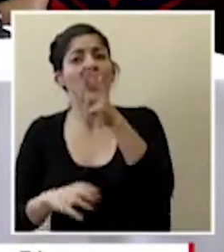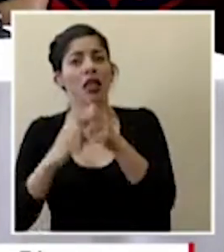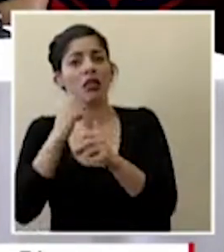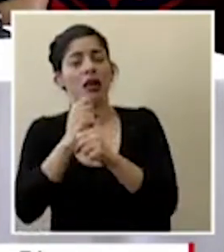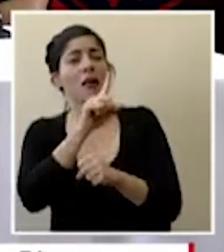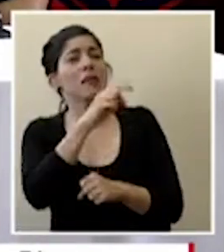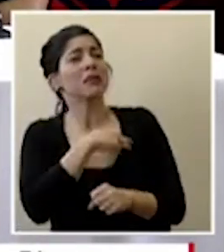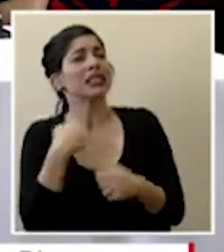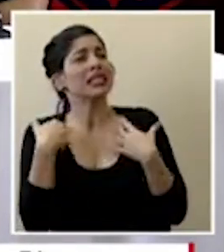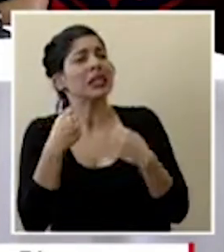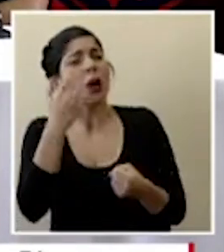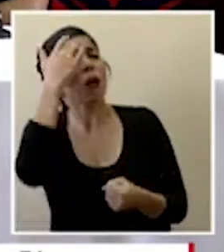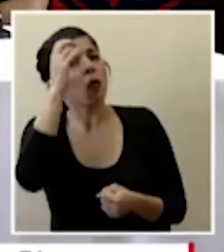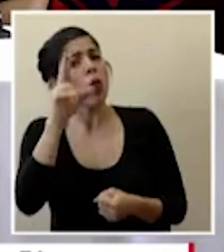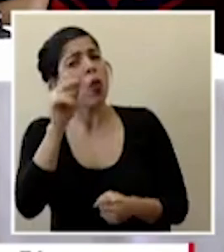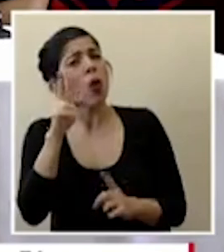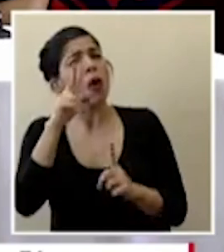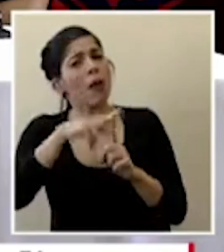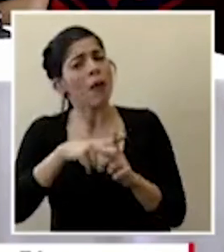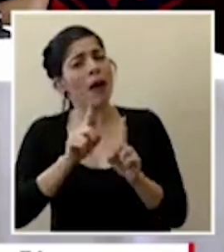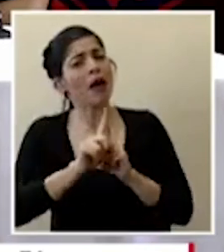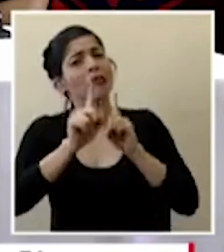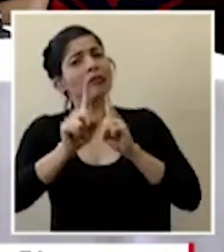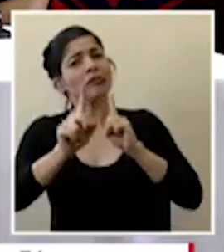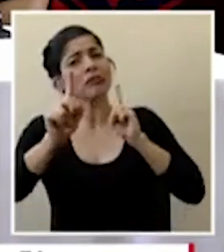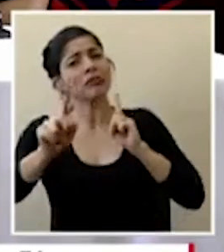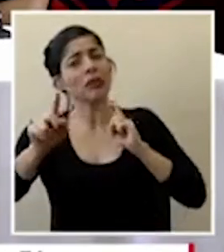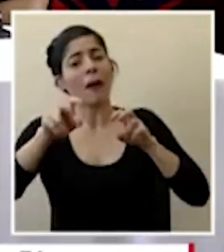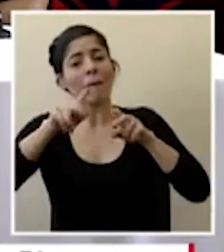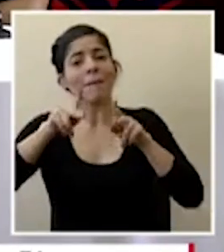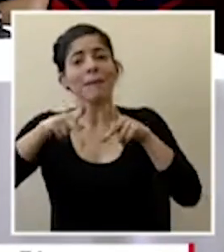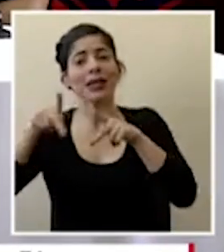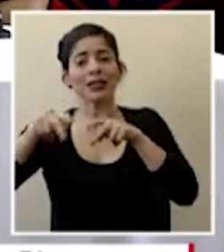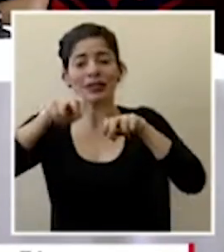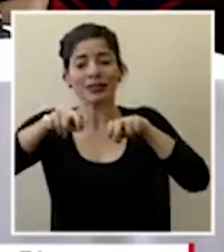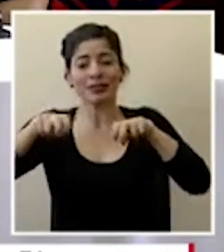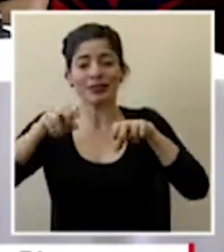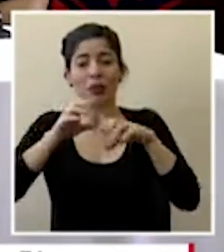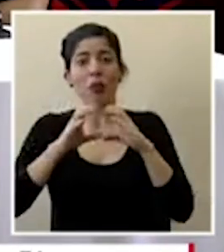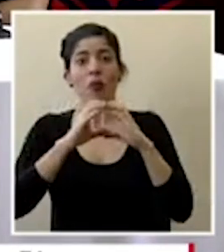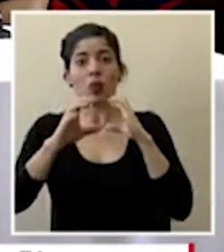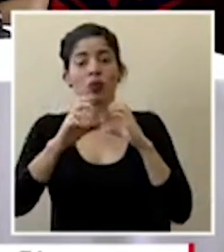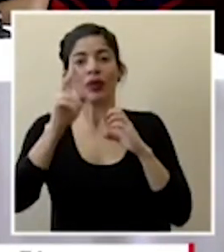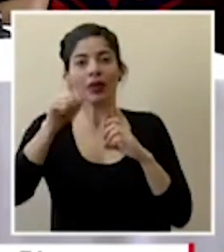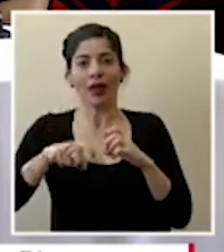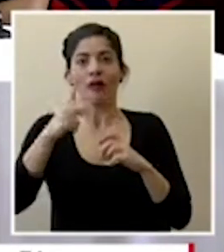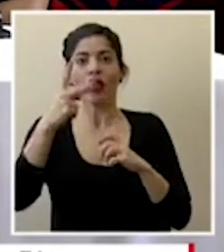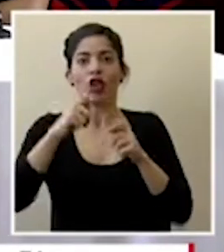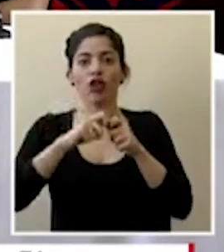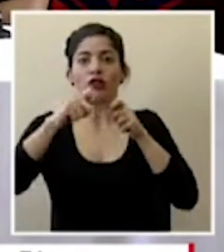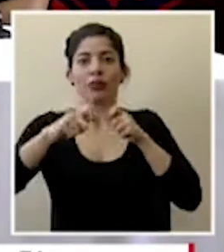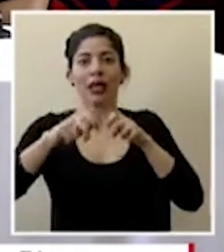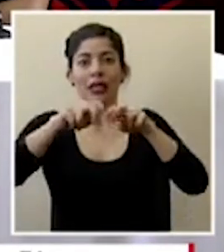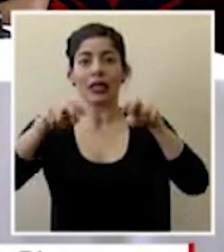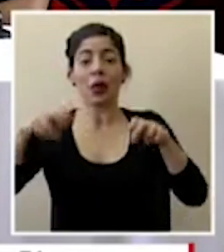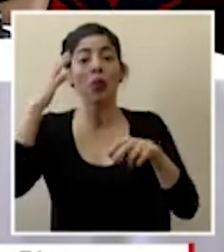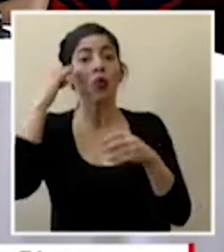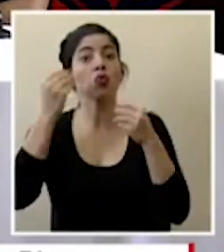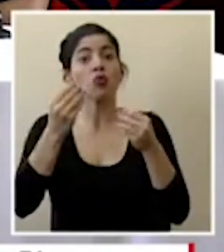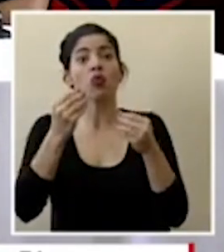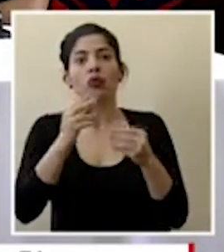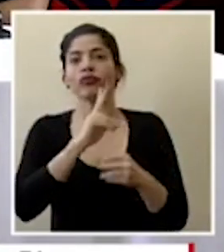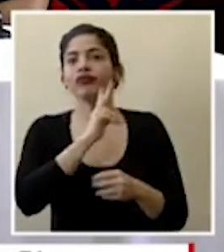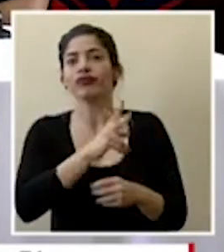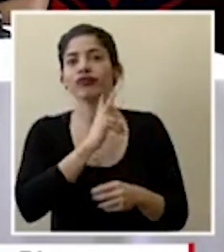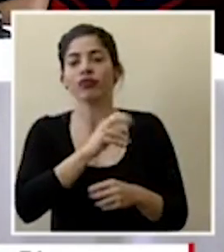ministerio de salud porque no se aplica medidas de distanciamiento entre pasajeros para respetar los casi dos metros de distancia al estar sentados puesto que muchos no siguen los